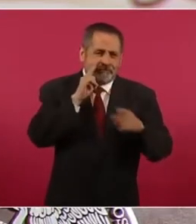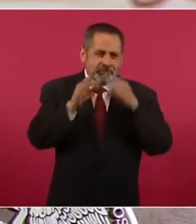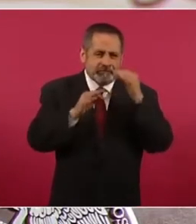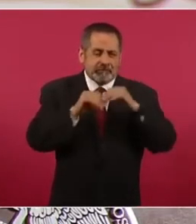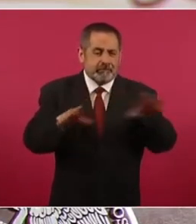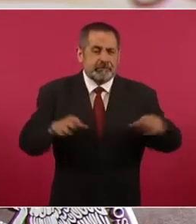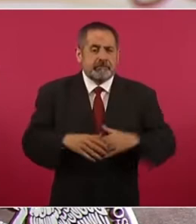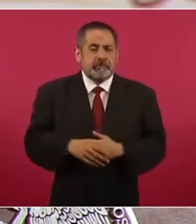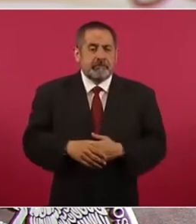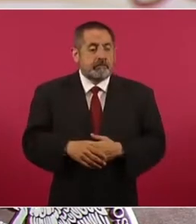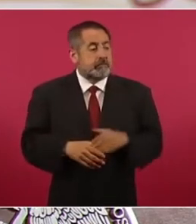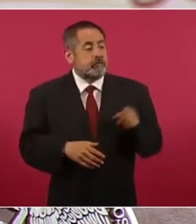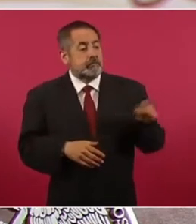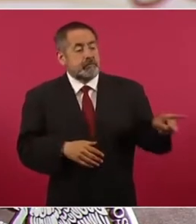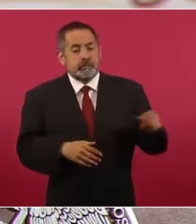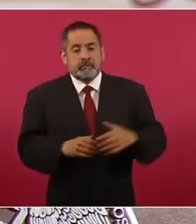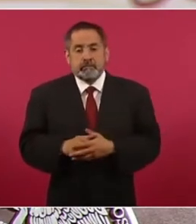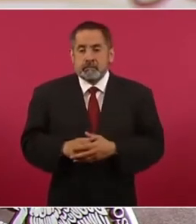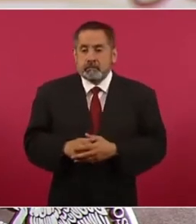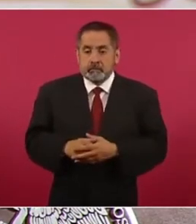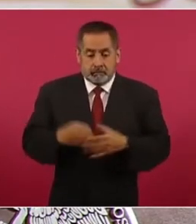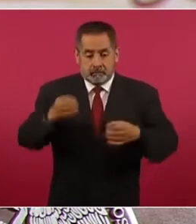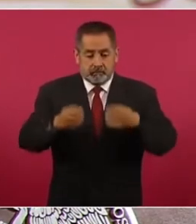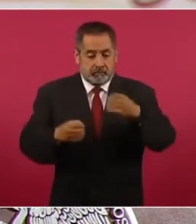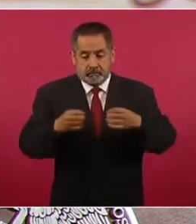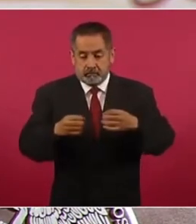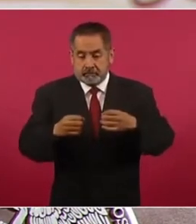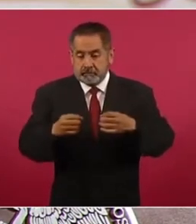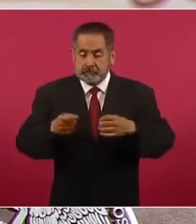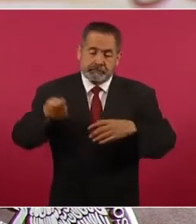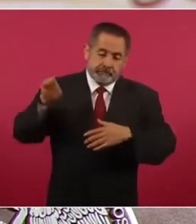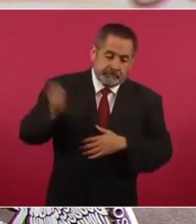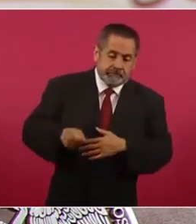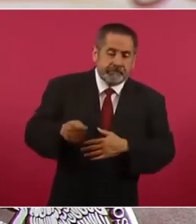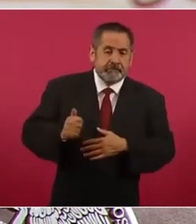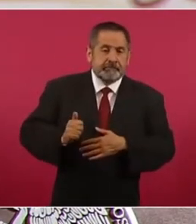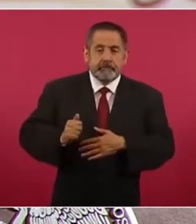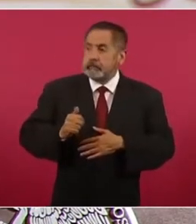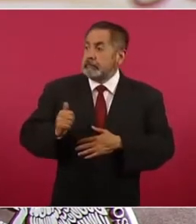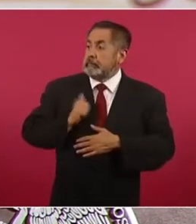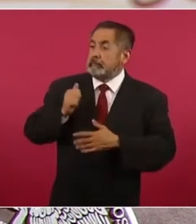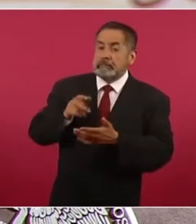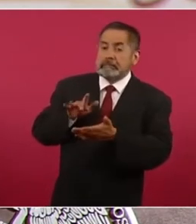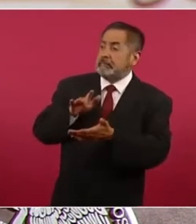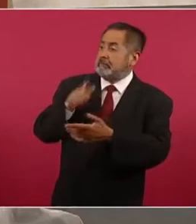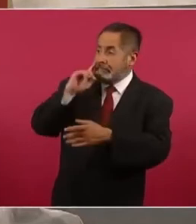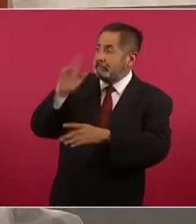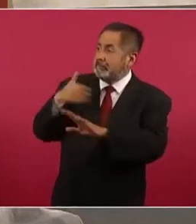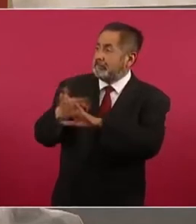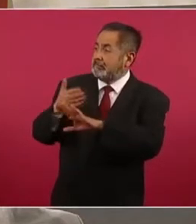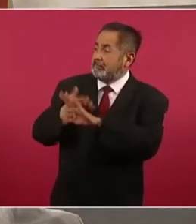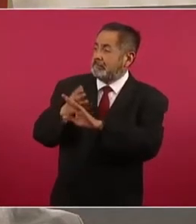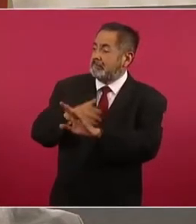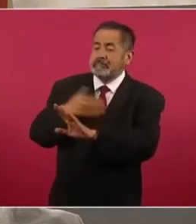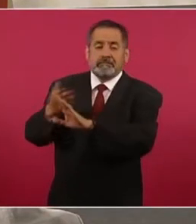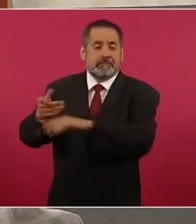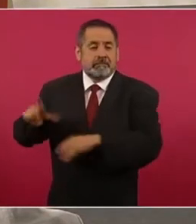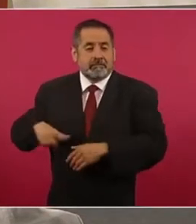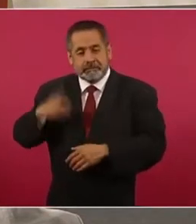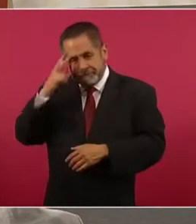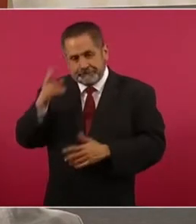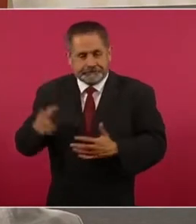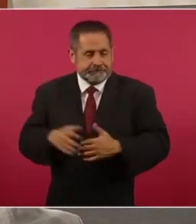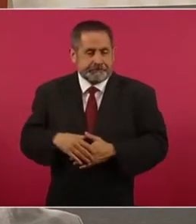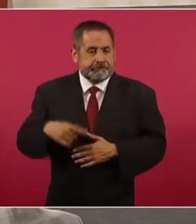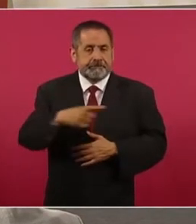Aprovechan decisión de juez para confundir a la gente y atacar al Gobierno de México. Después de la decisión del